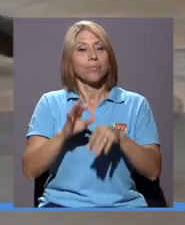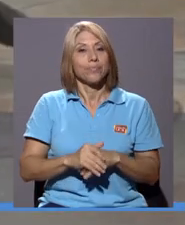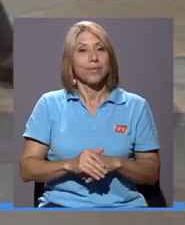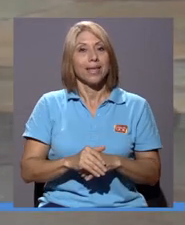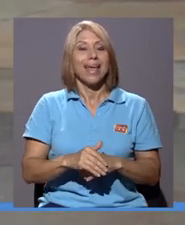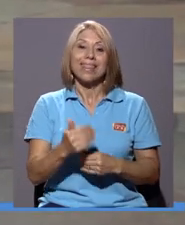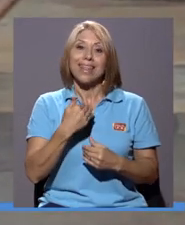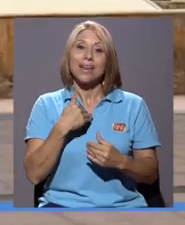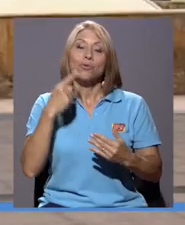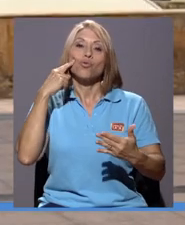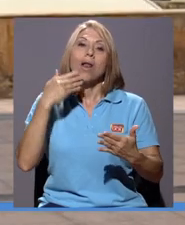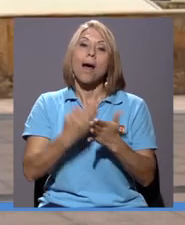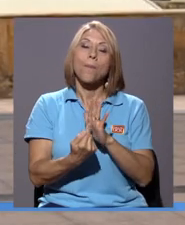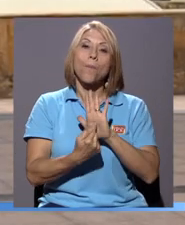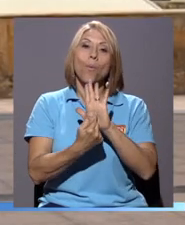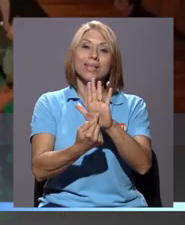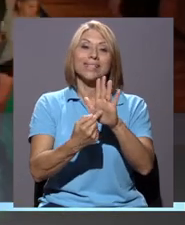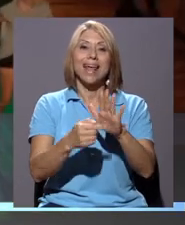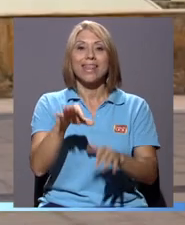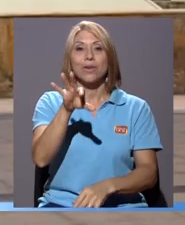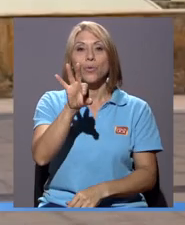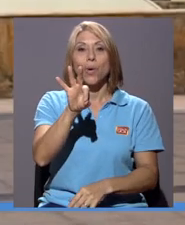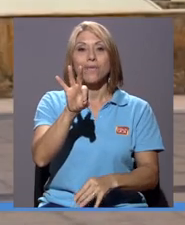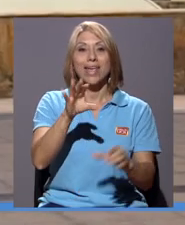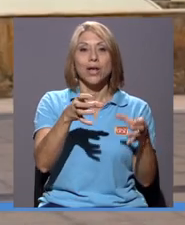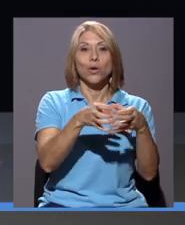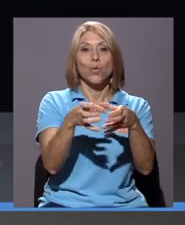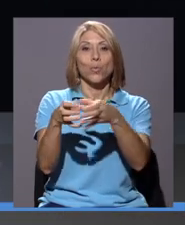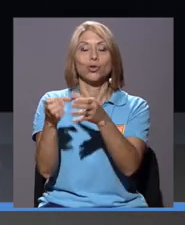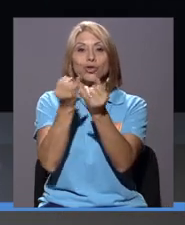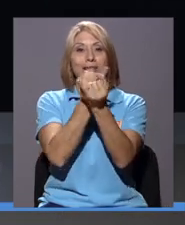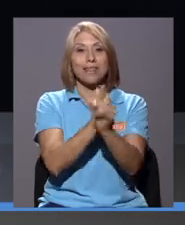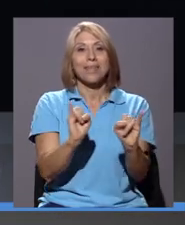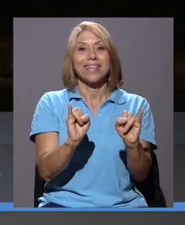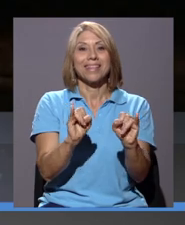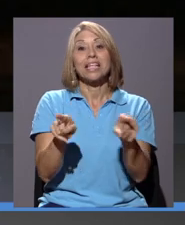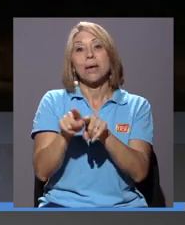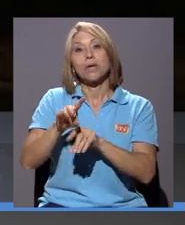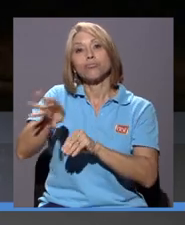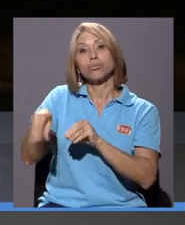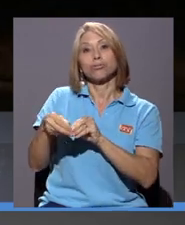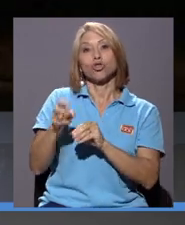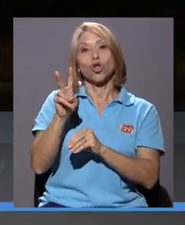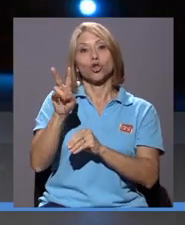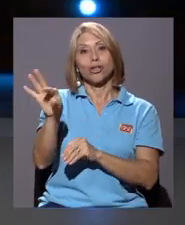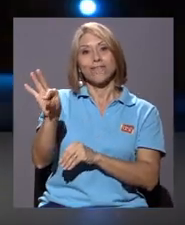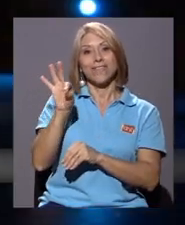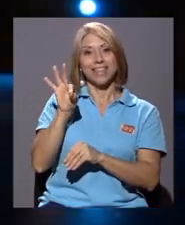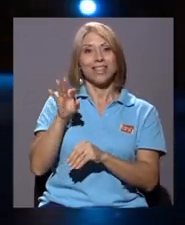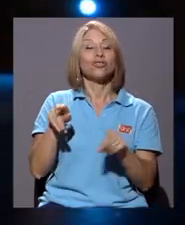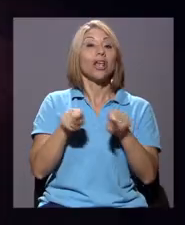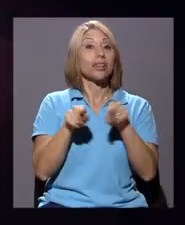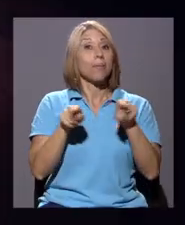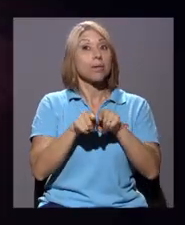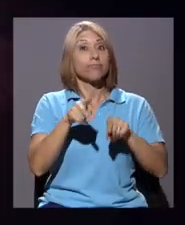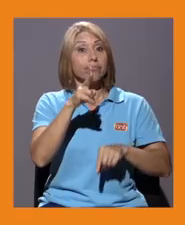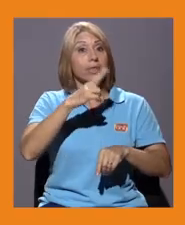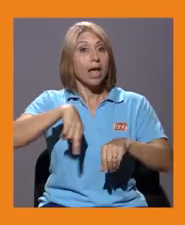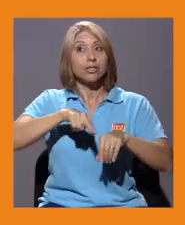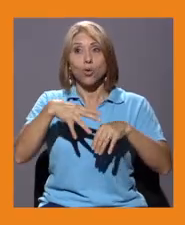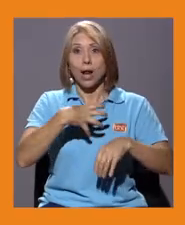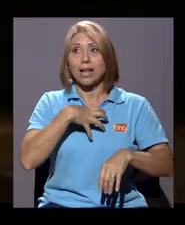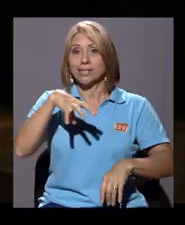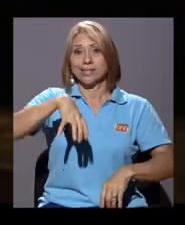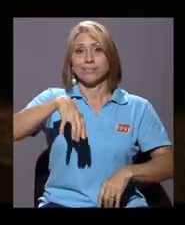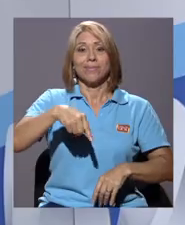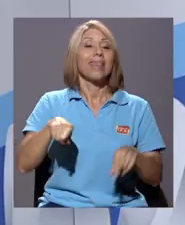muestra de nueve grupos independientes, más dos que son invitados también y nacionales, ¿verdad? Tenemos también